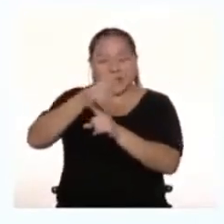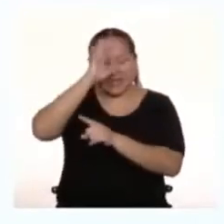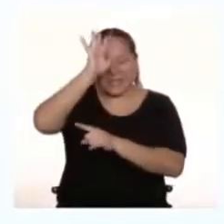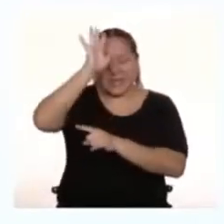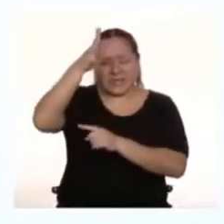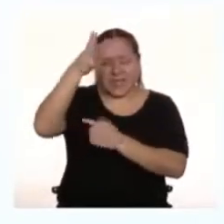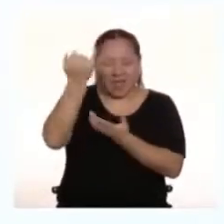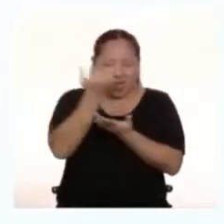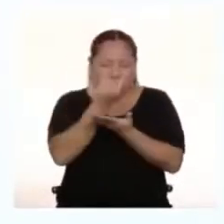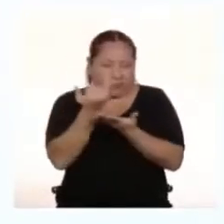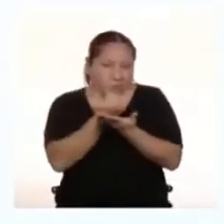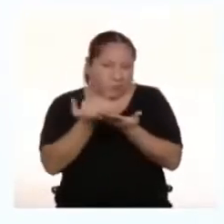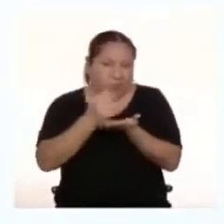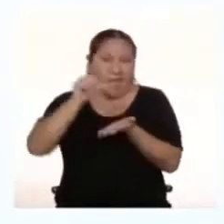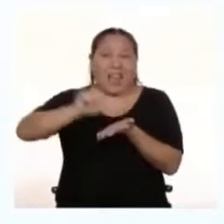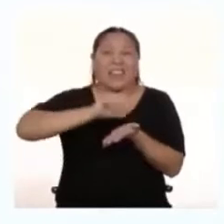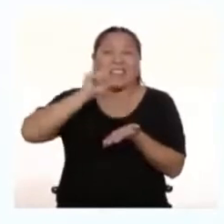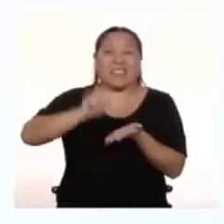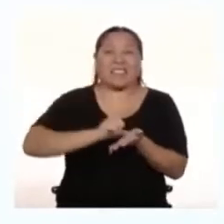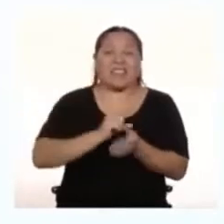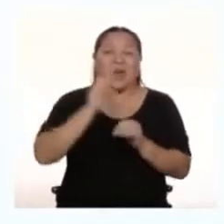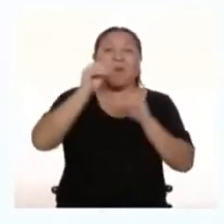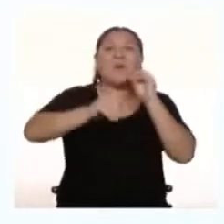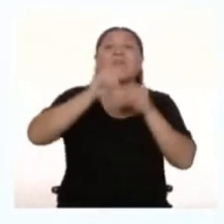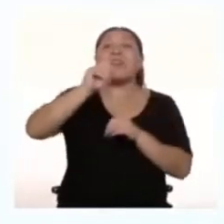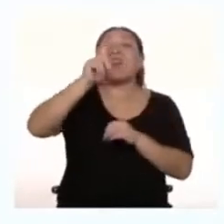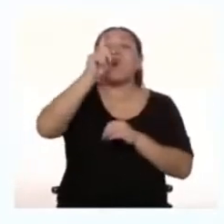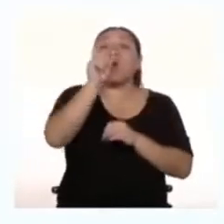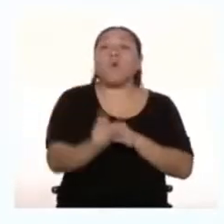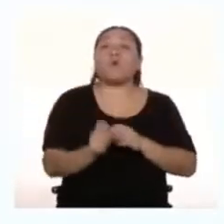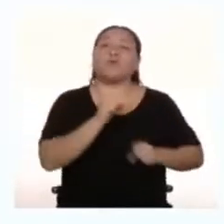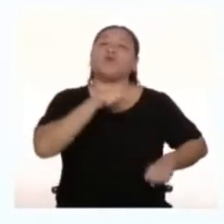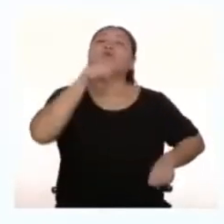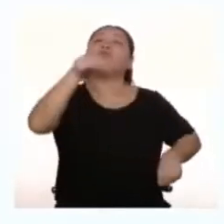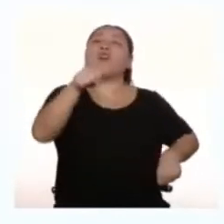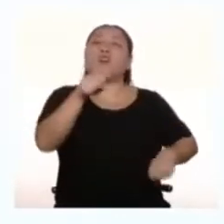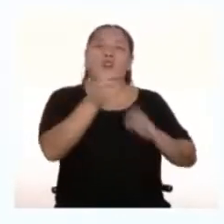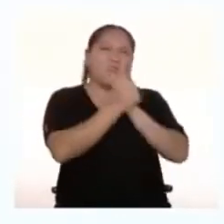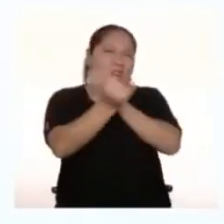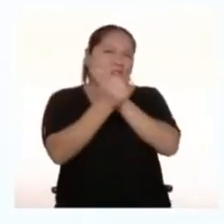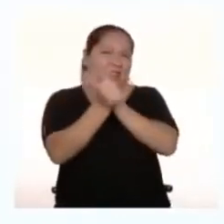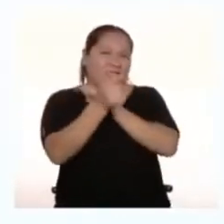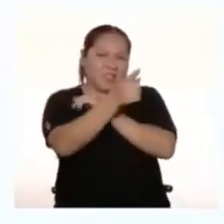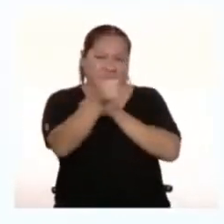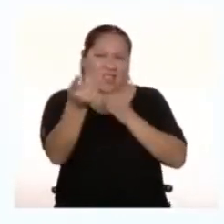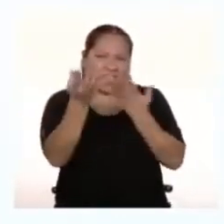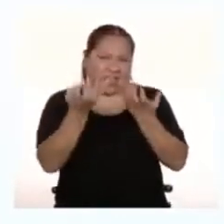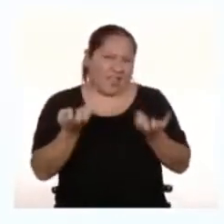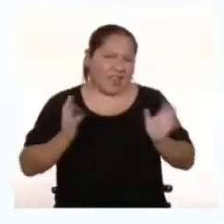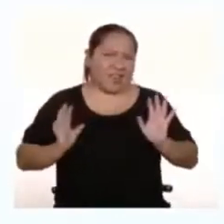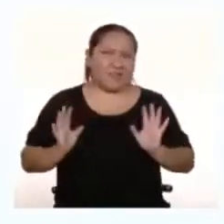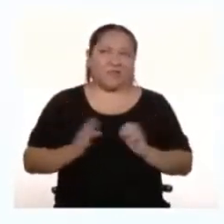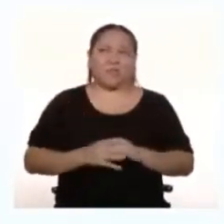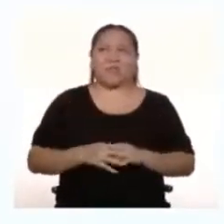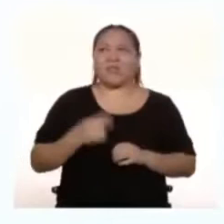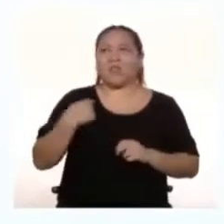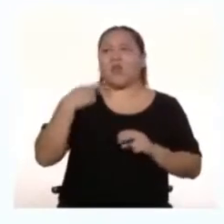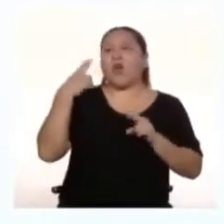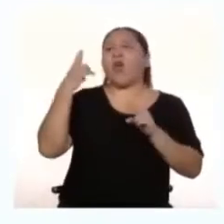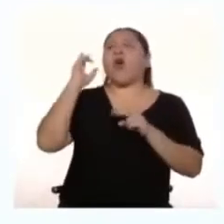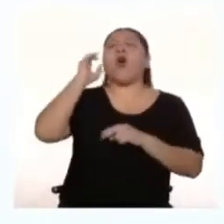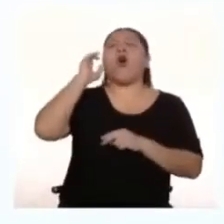propios superhéroes con las habilidades que deseemos El mío, por ejemplo, se llamaría Hombre